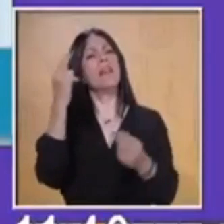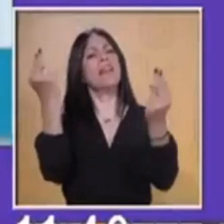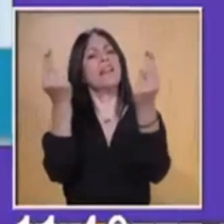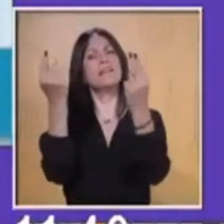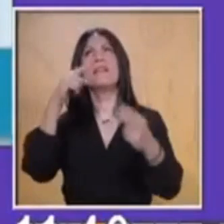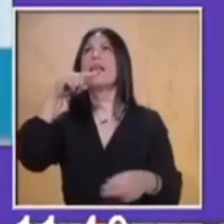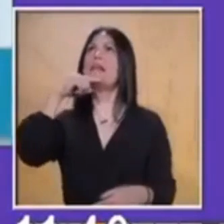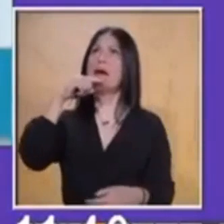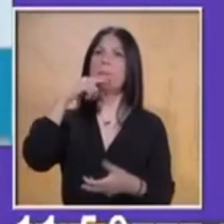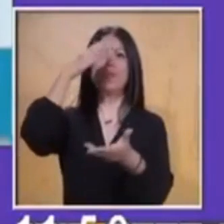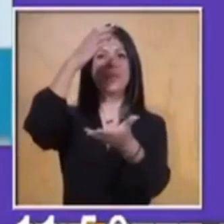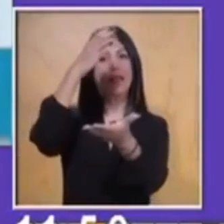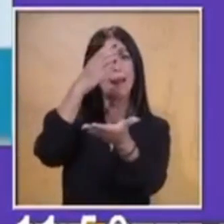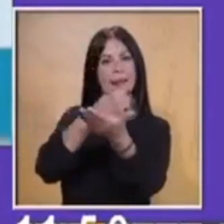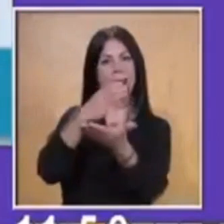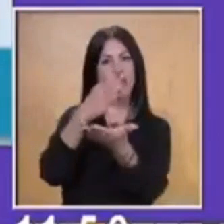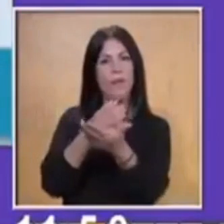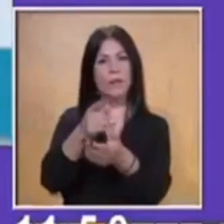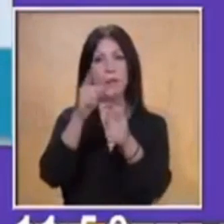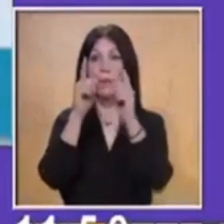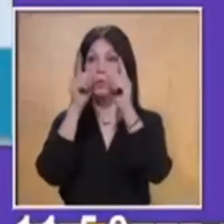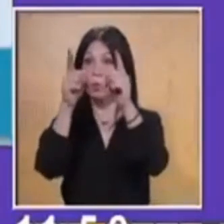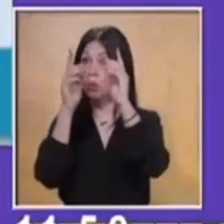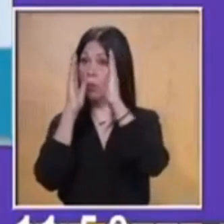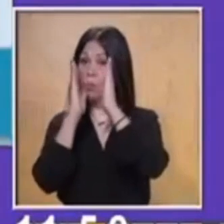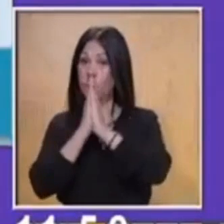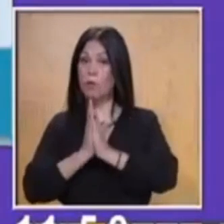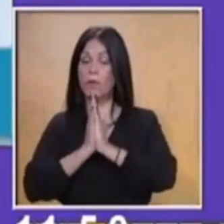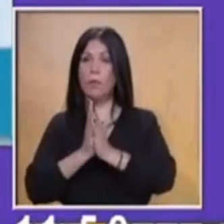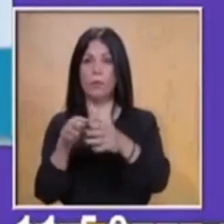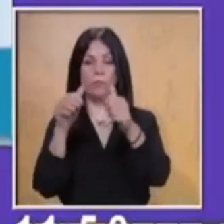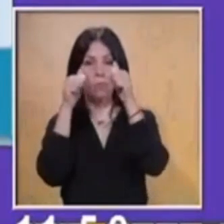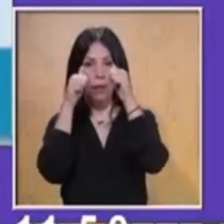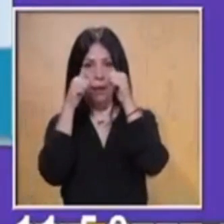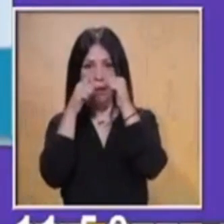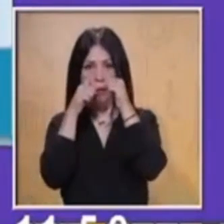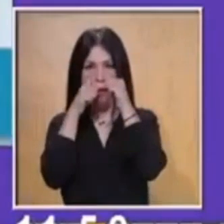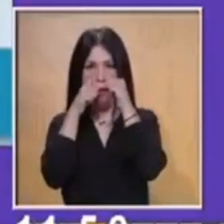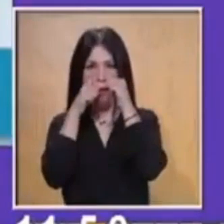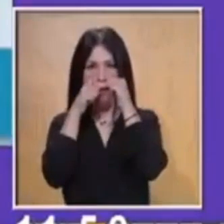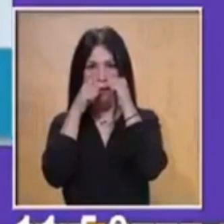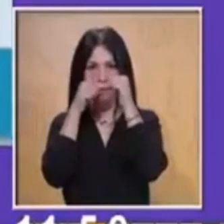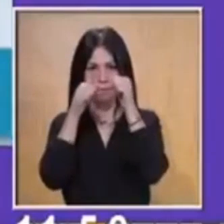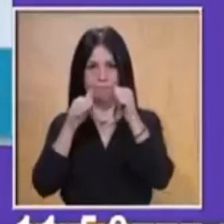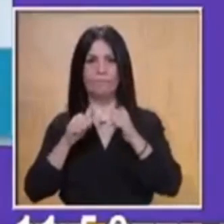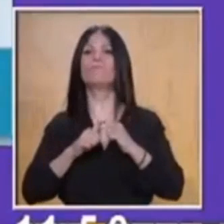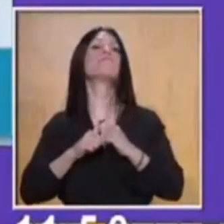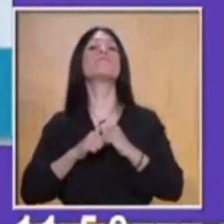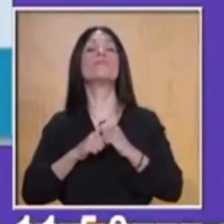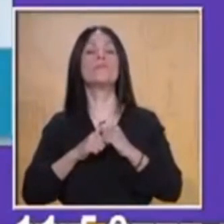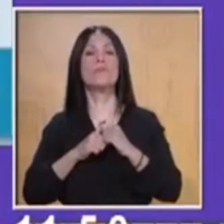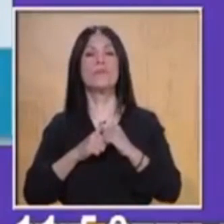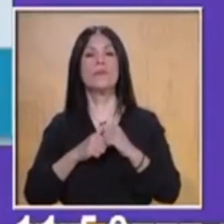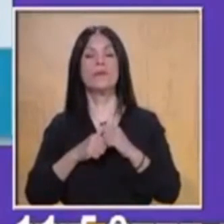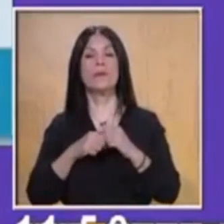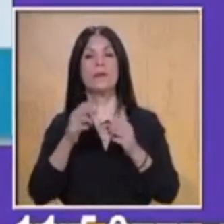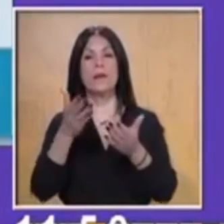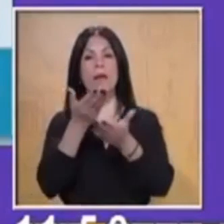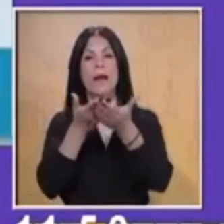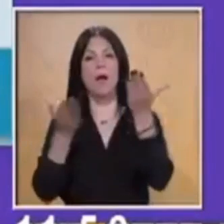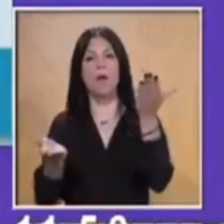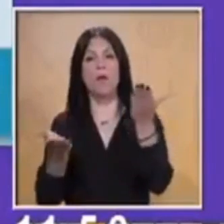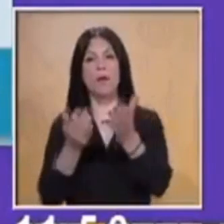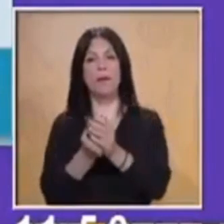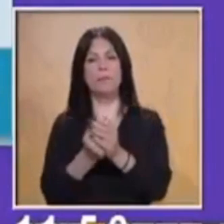libreta, y que estés muy atento a las pláticas que te vamos a dar el día de hoy. Muy bien, ahora vamos a ir con